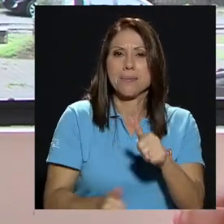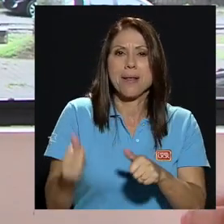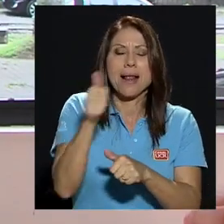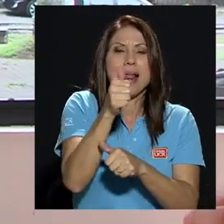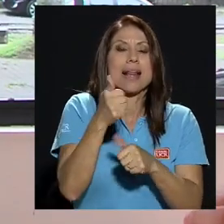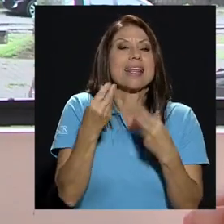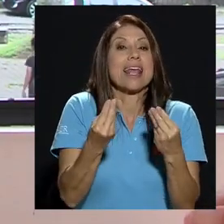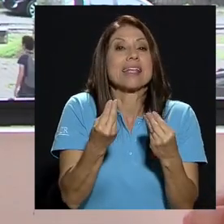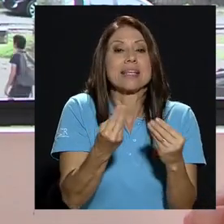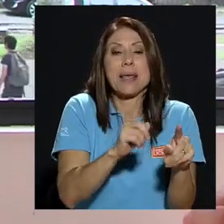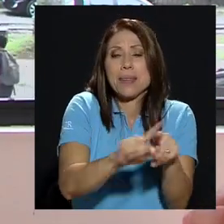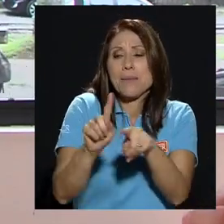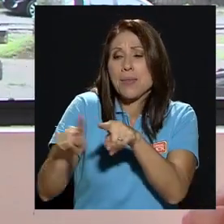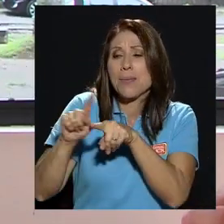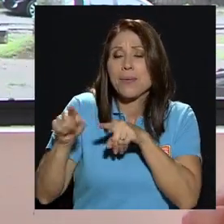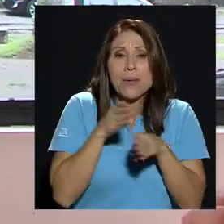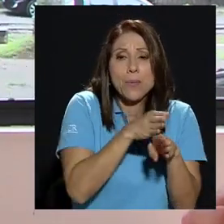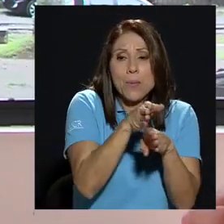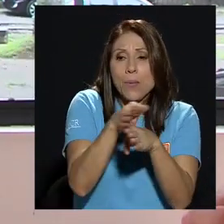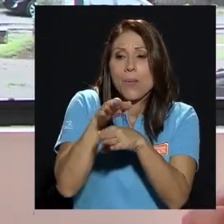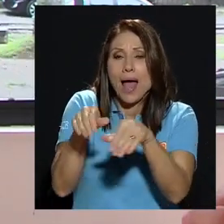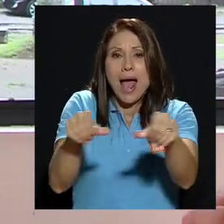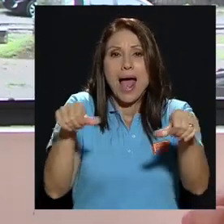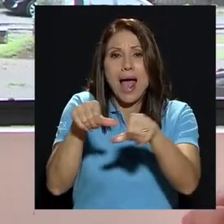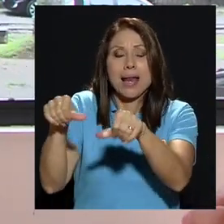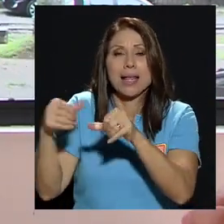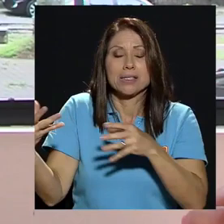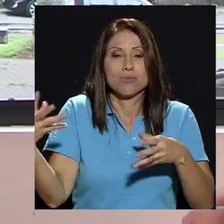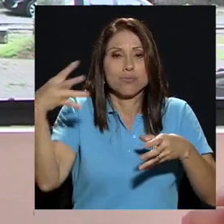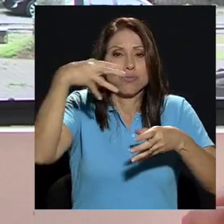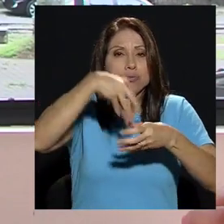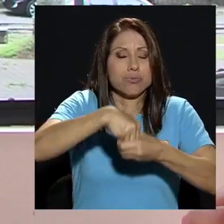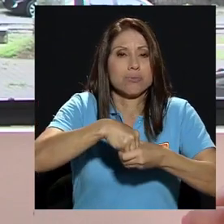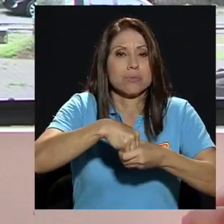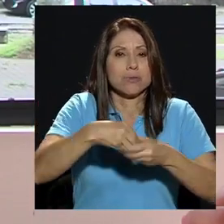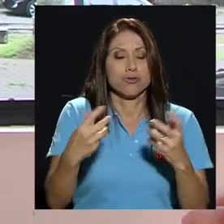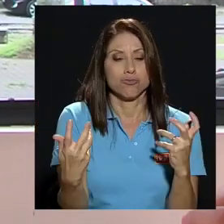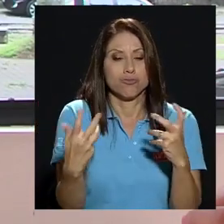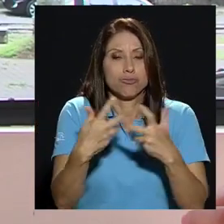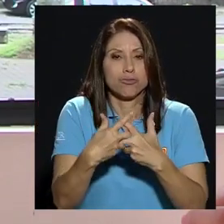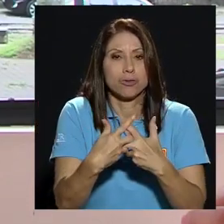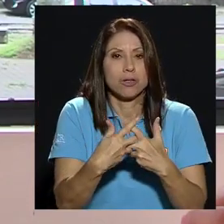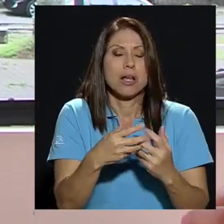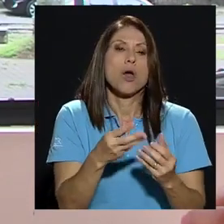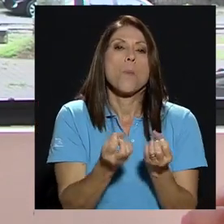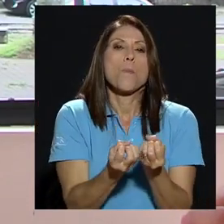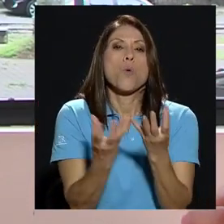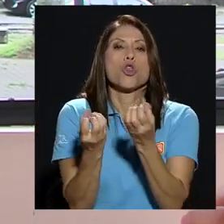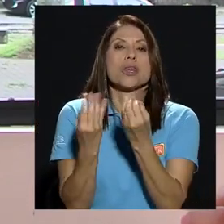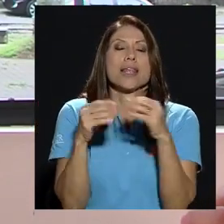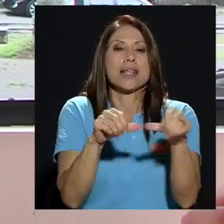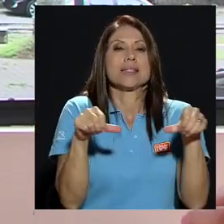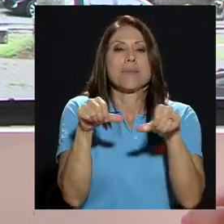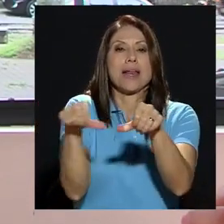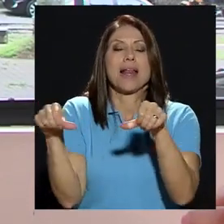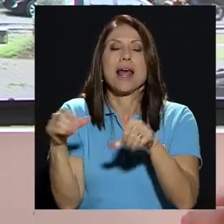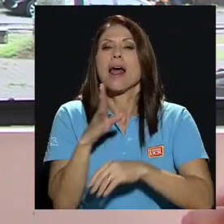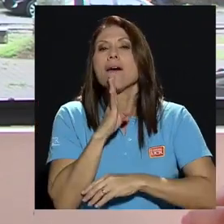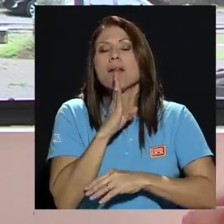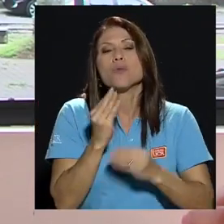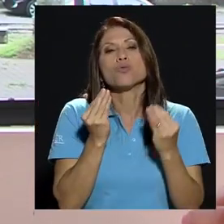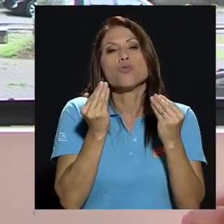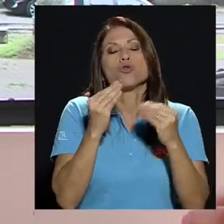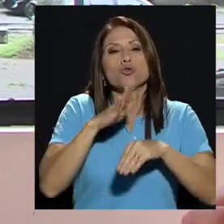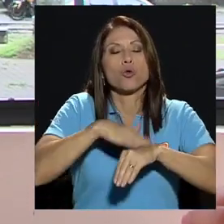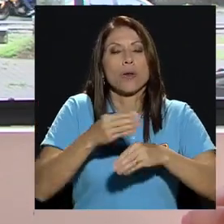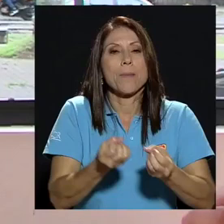multidisciplinaridad hablamos mucho de multidisciplinaridad pero nuestros modelos reglamentos